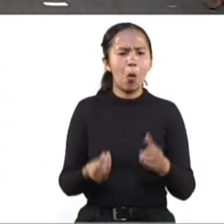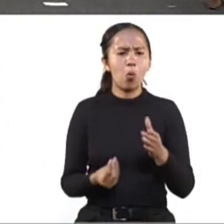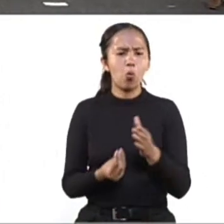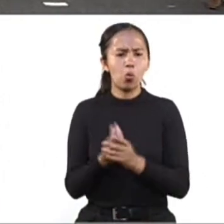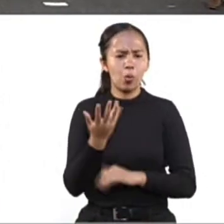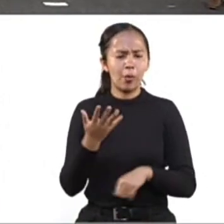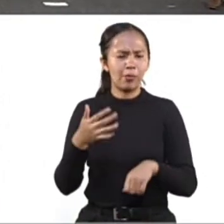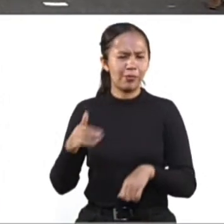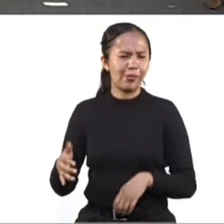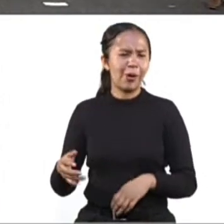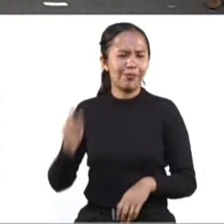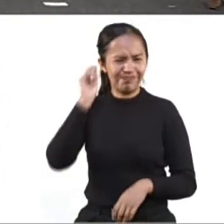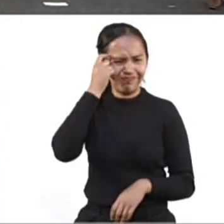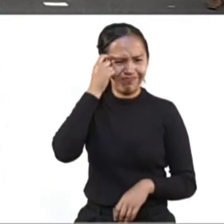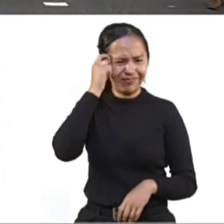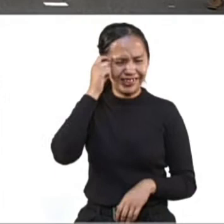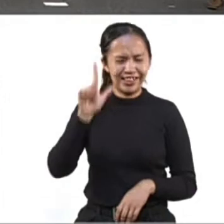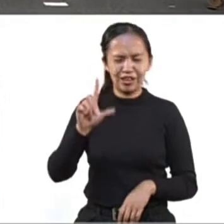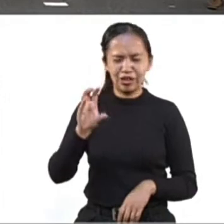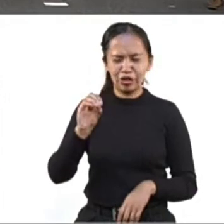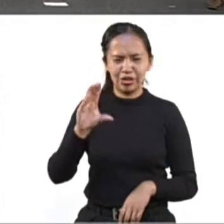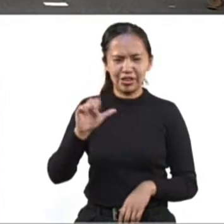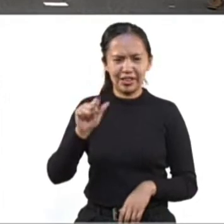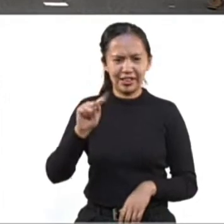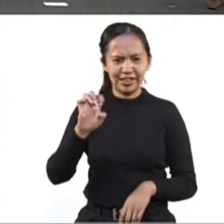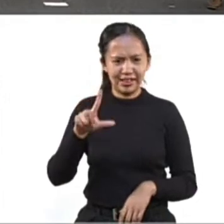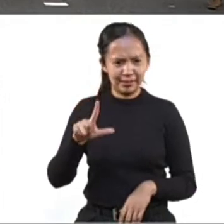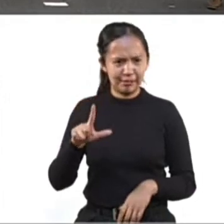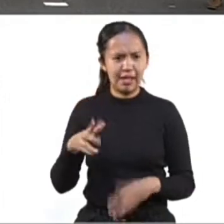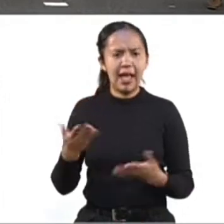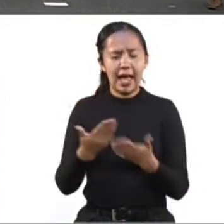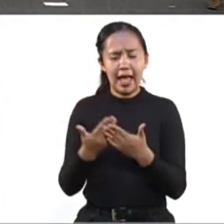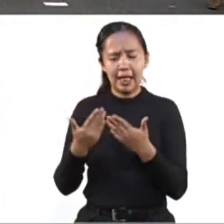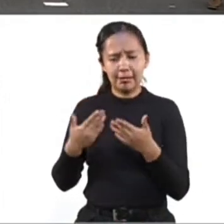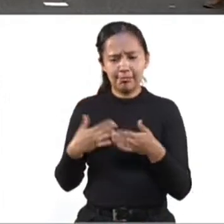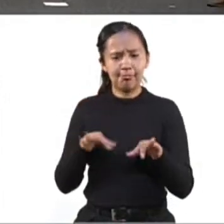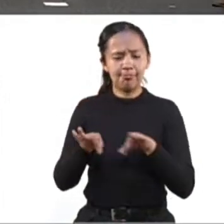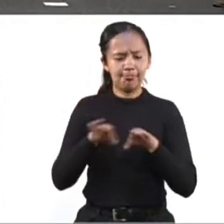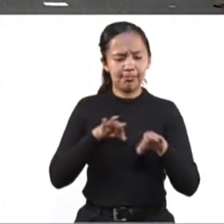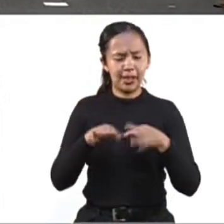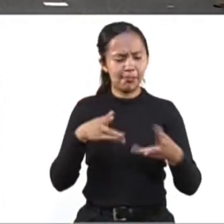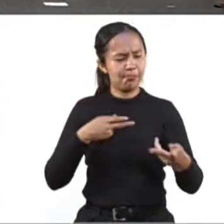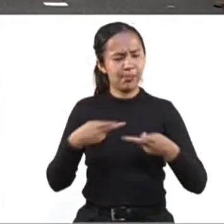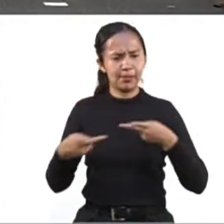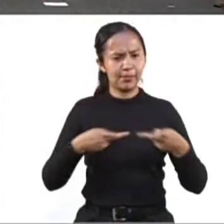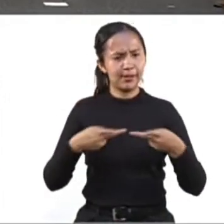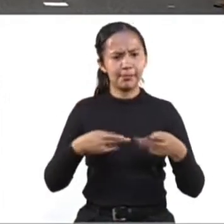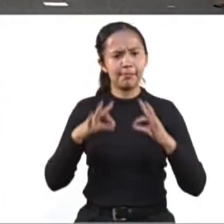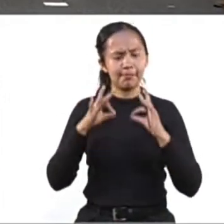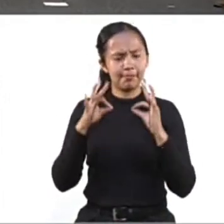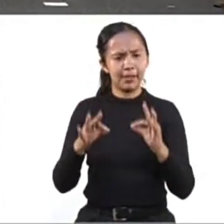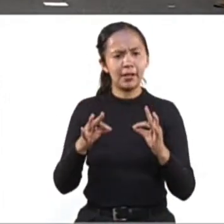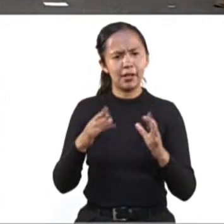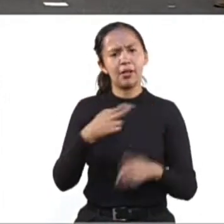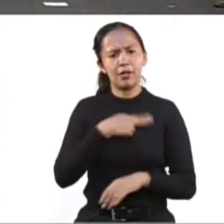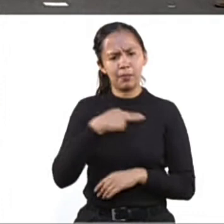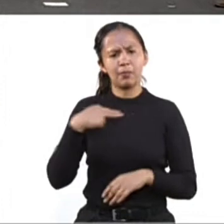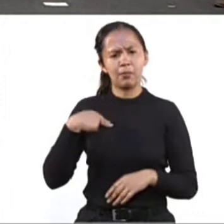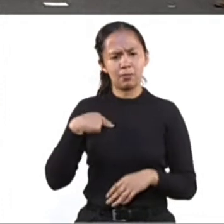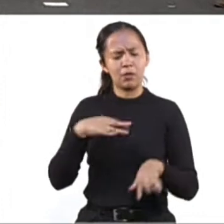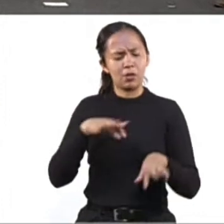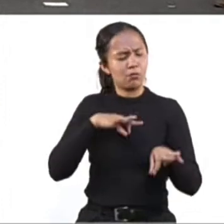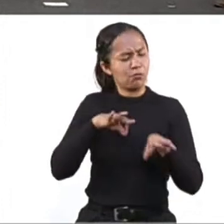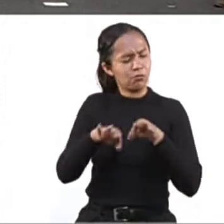este nuevo servicio que vamos a brindar en Locatel, hay un trabajo previo de preparación en el que estuvimos y hemos estado